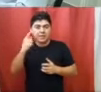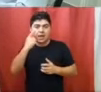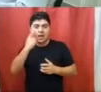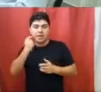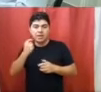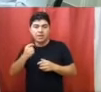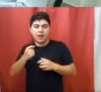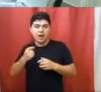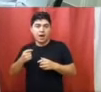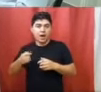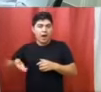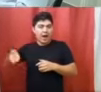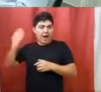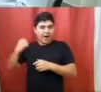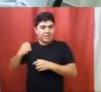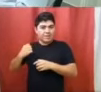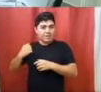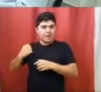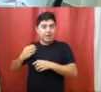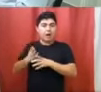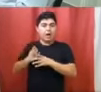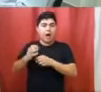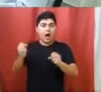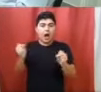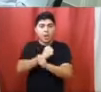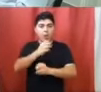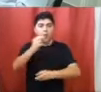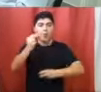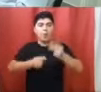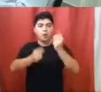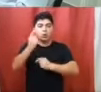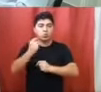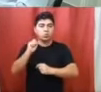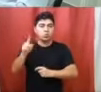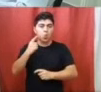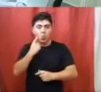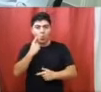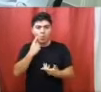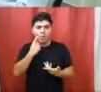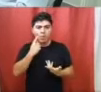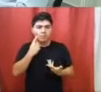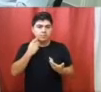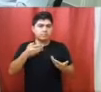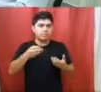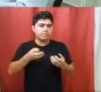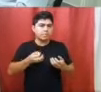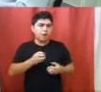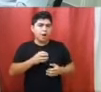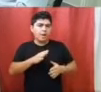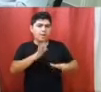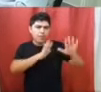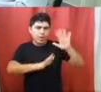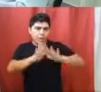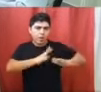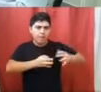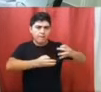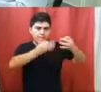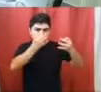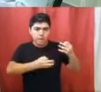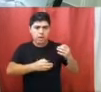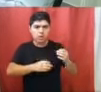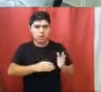presupuesto municipal, cuando en realidad para poderlo hacer de la manera correcta y responsable,